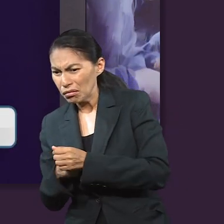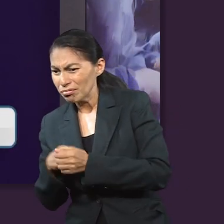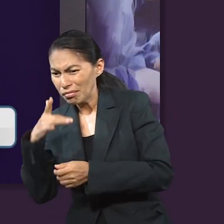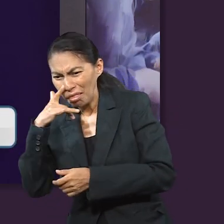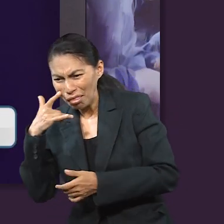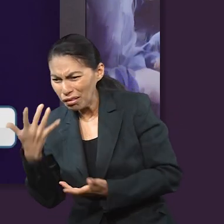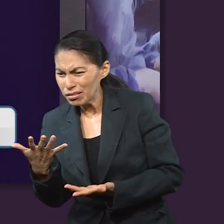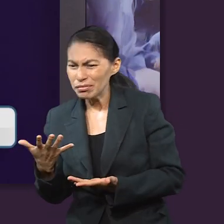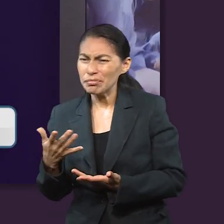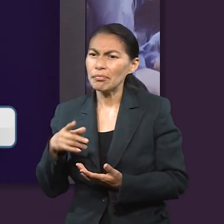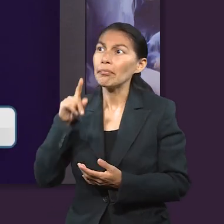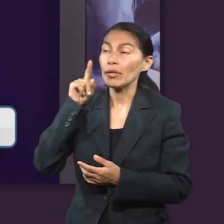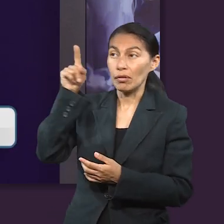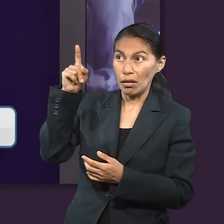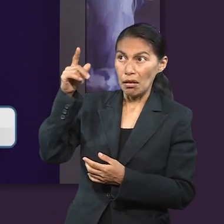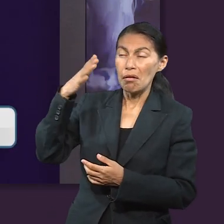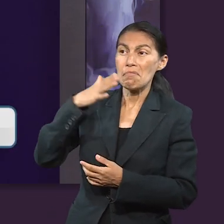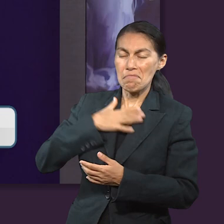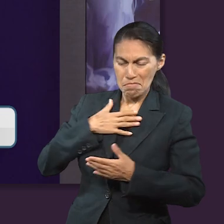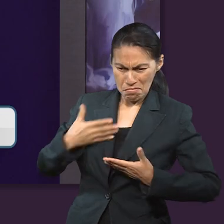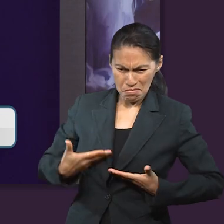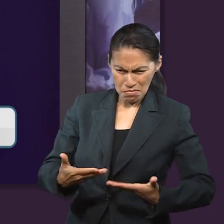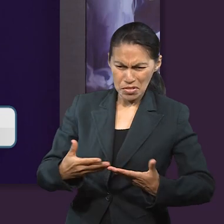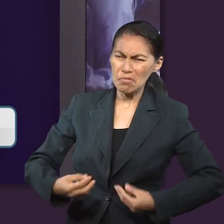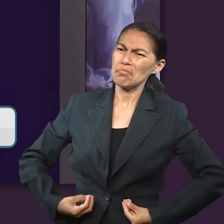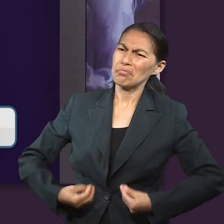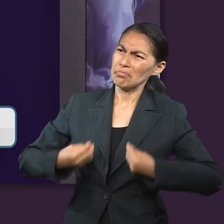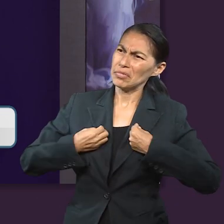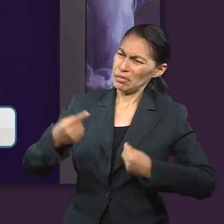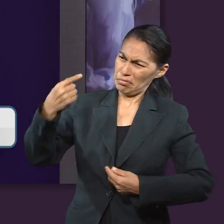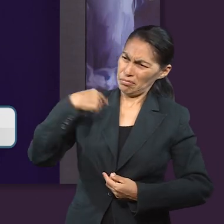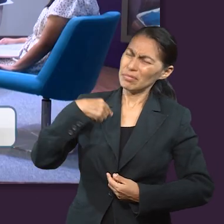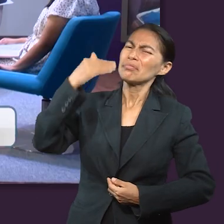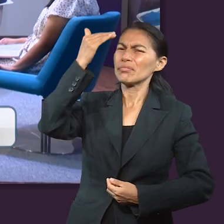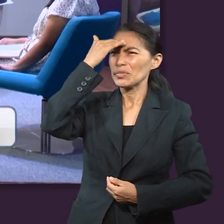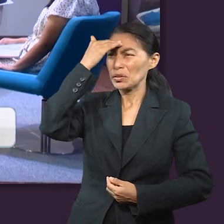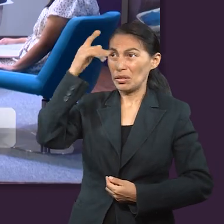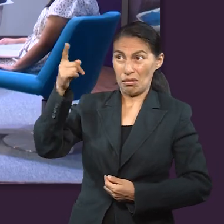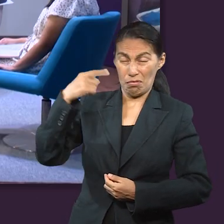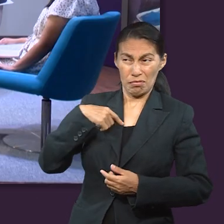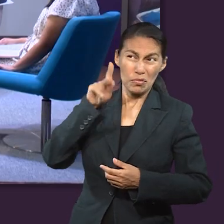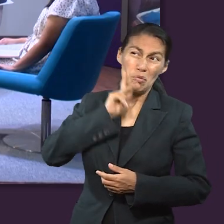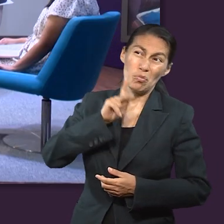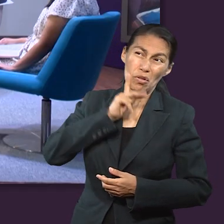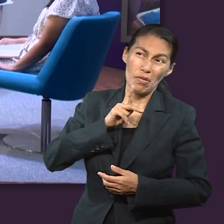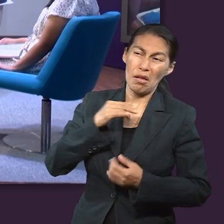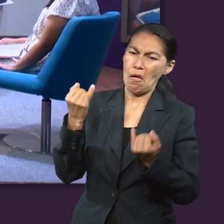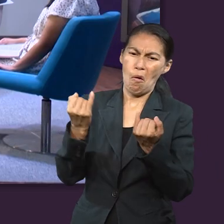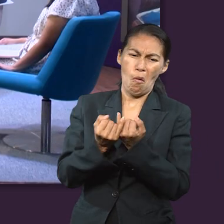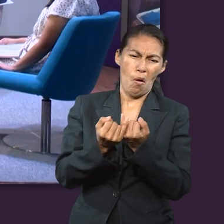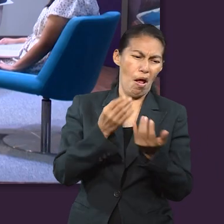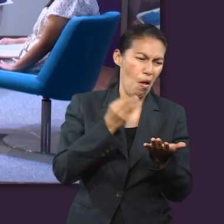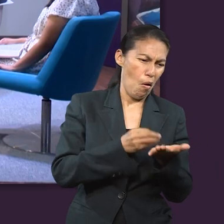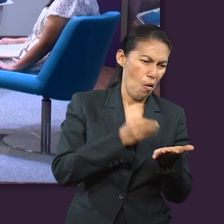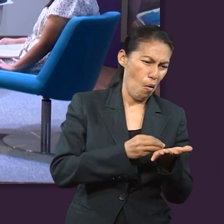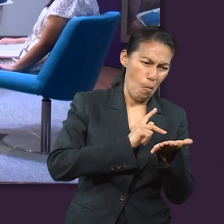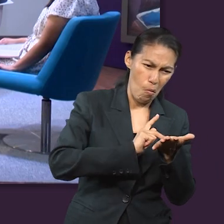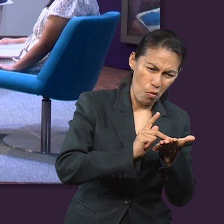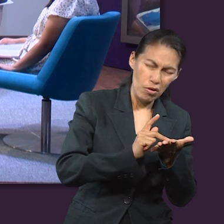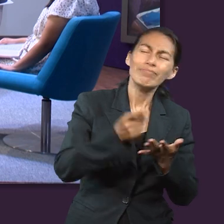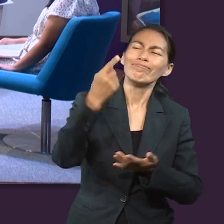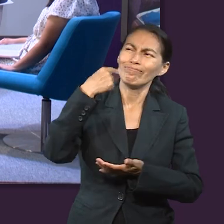lo veo. Ni tampoco lo veo si se oculta en el sur. Mas él conoce mi camino. Si me prueba, saldré como el oro.